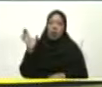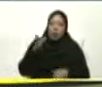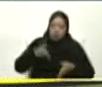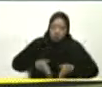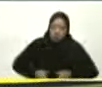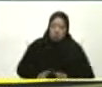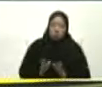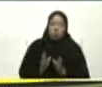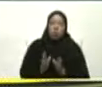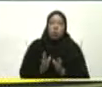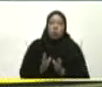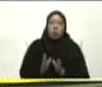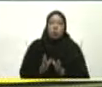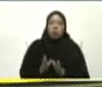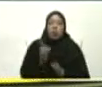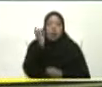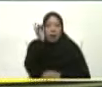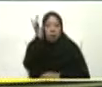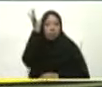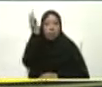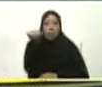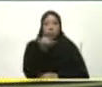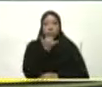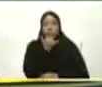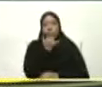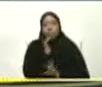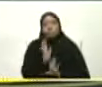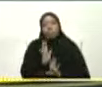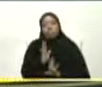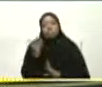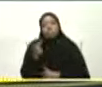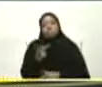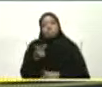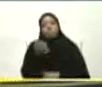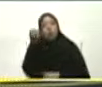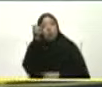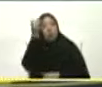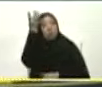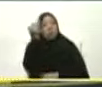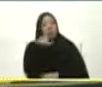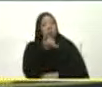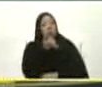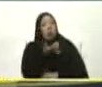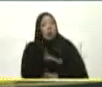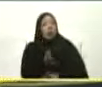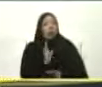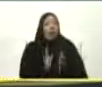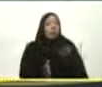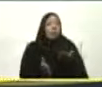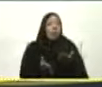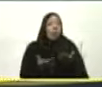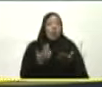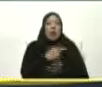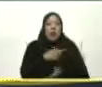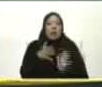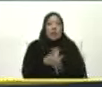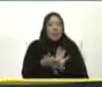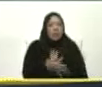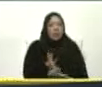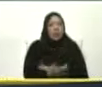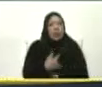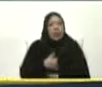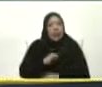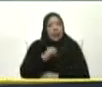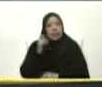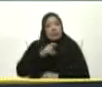Rodríguez decía Inventamos O erramos Esa es nuestra marca La marca de crear Lo nuestro Y tenemos con que